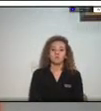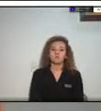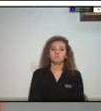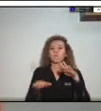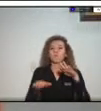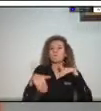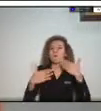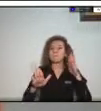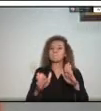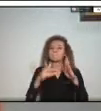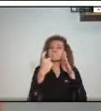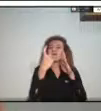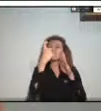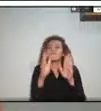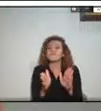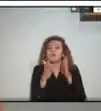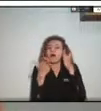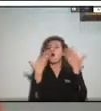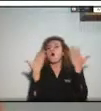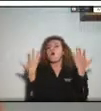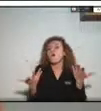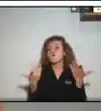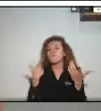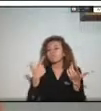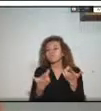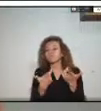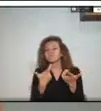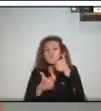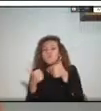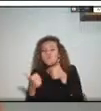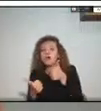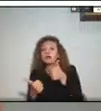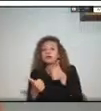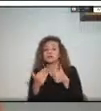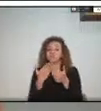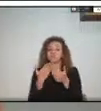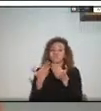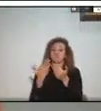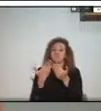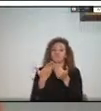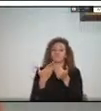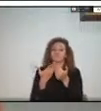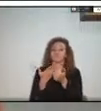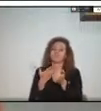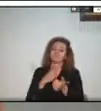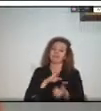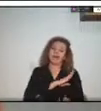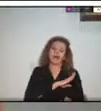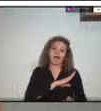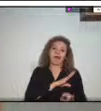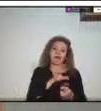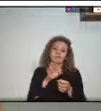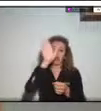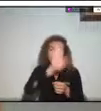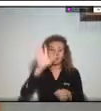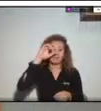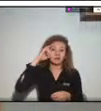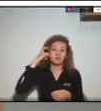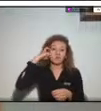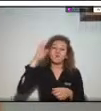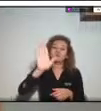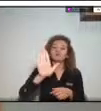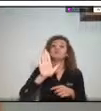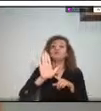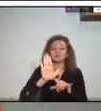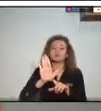y digamos que desde la parte desde la administración departamental y como parte de la coordinación del departamento que está acá